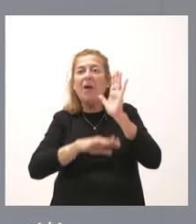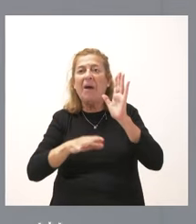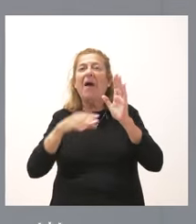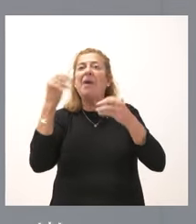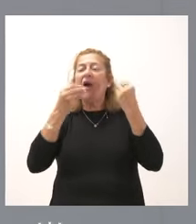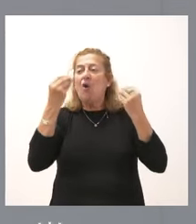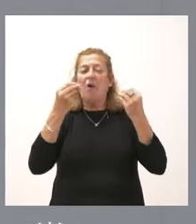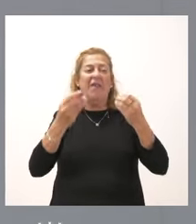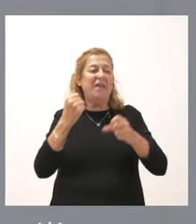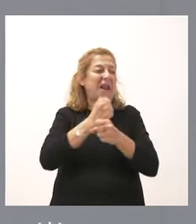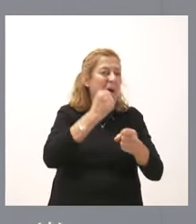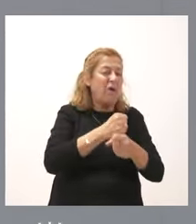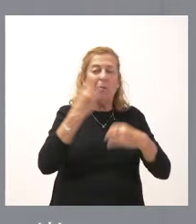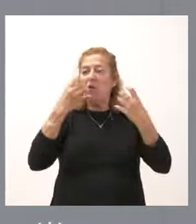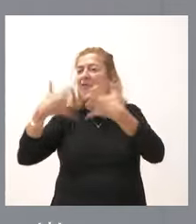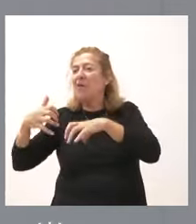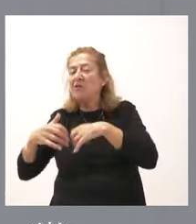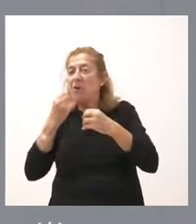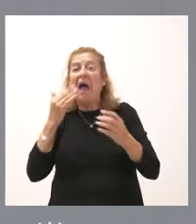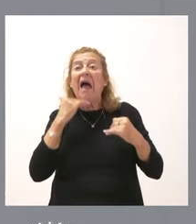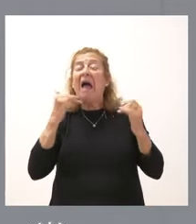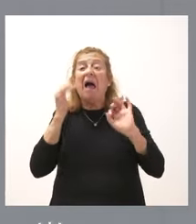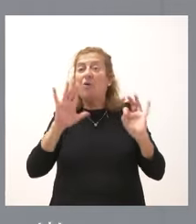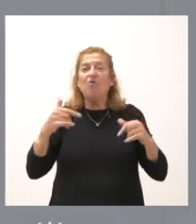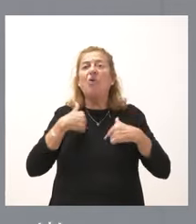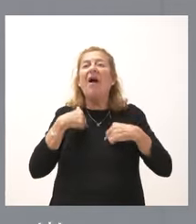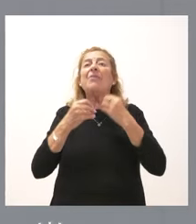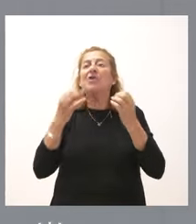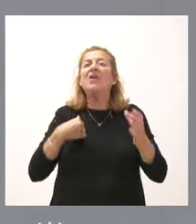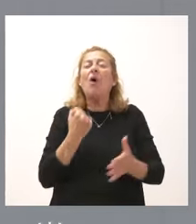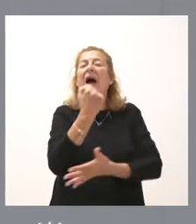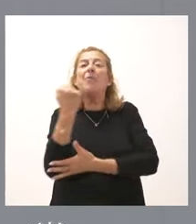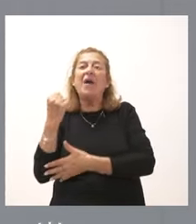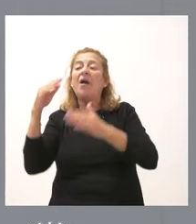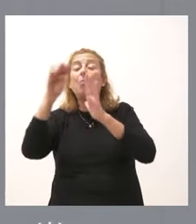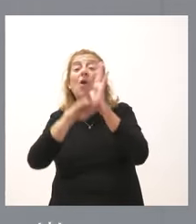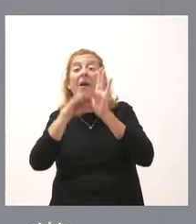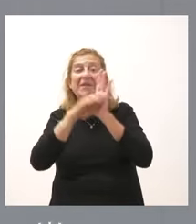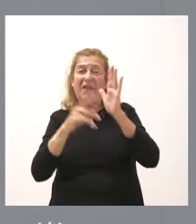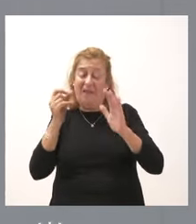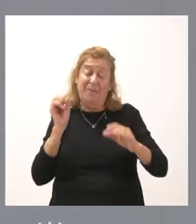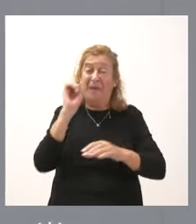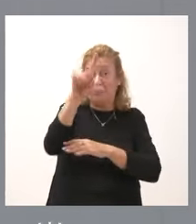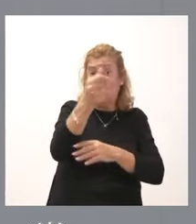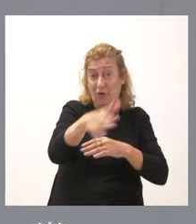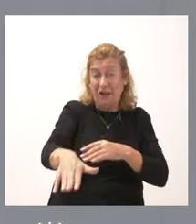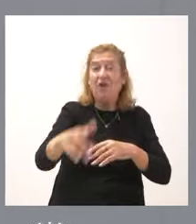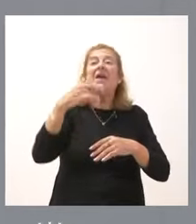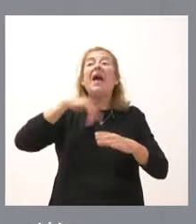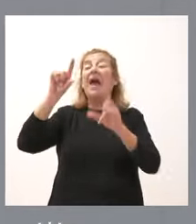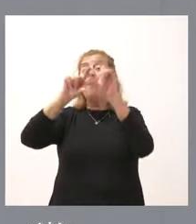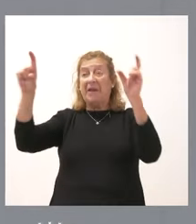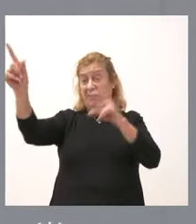mejora de la eficiencia, una mejora del funcionamiento y, por tanto, nosotros lo que hacemos es apoyar programas de inversión y en la medida en que la empresa solicite